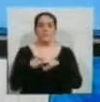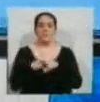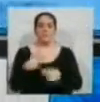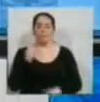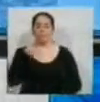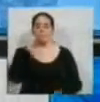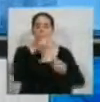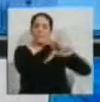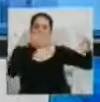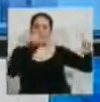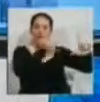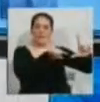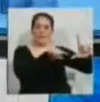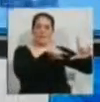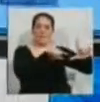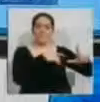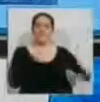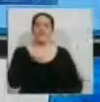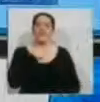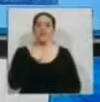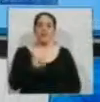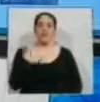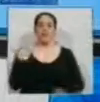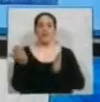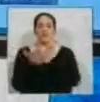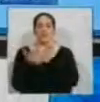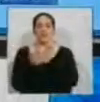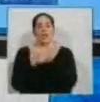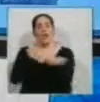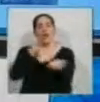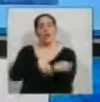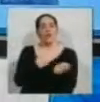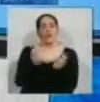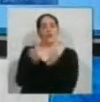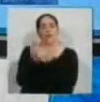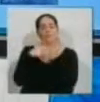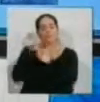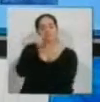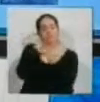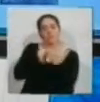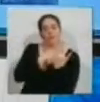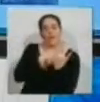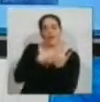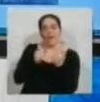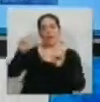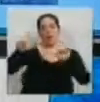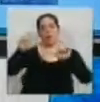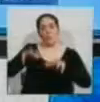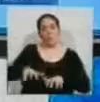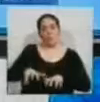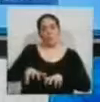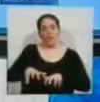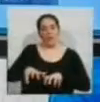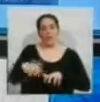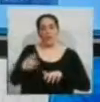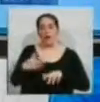autoridades es que ellos quieren que los estudiantes se acostumbren a leer en digital y prescindir del papel. Y por otro lado, tienen